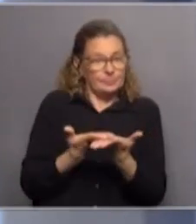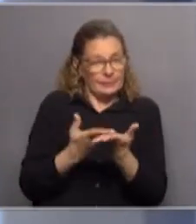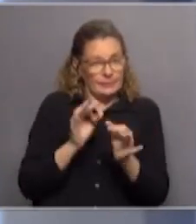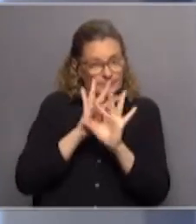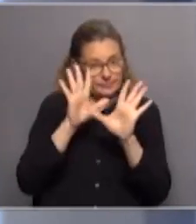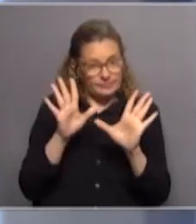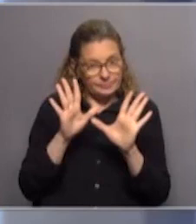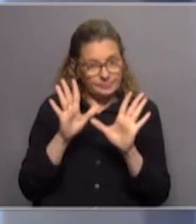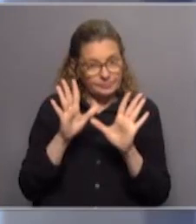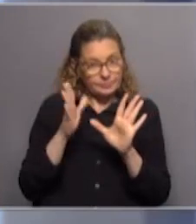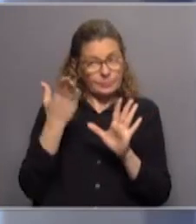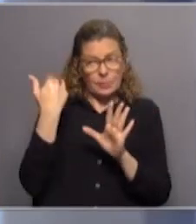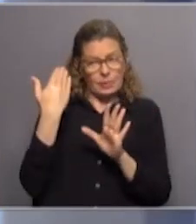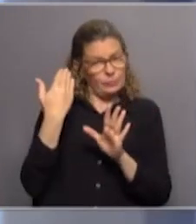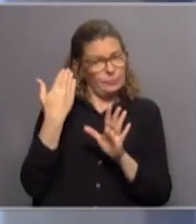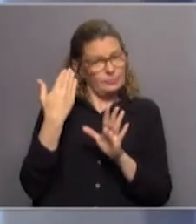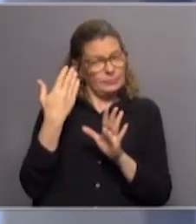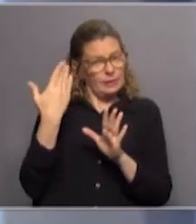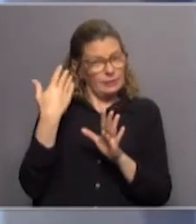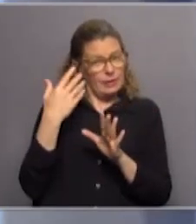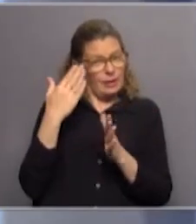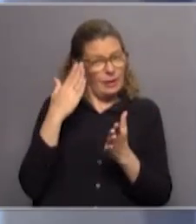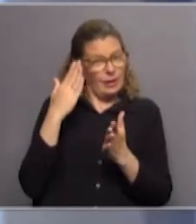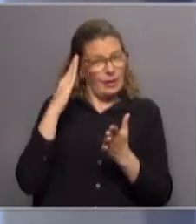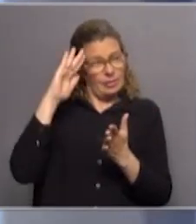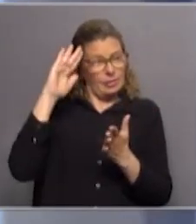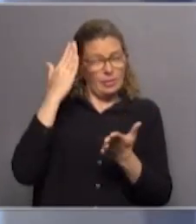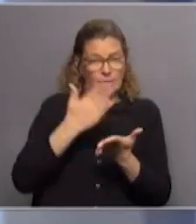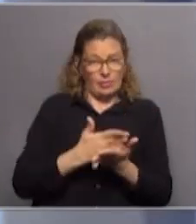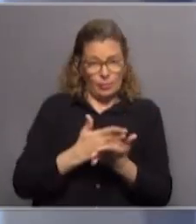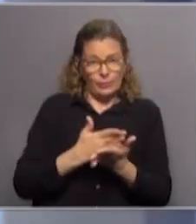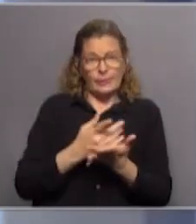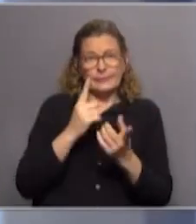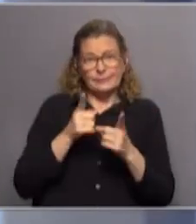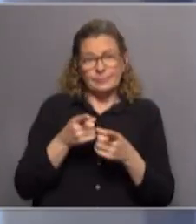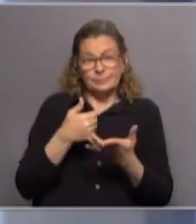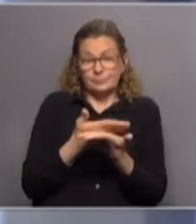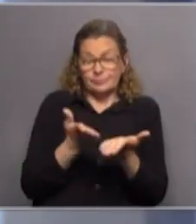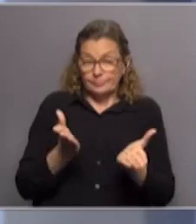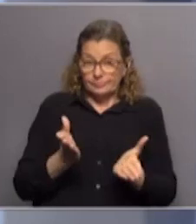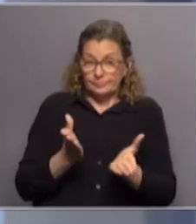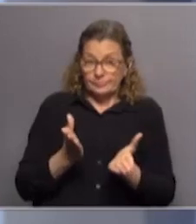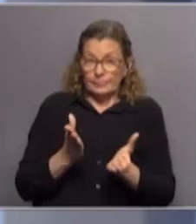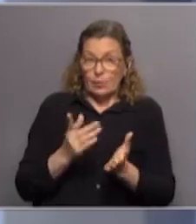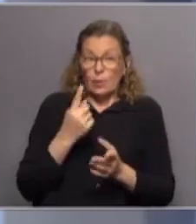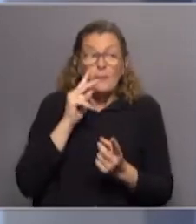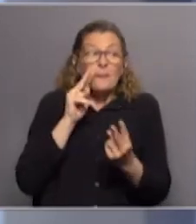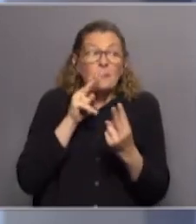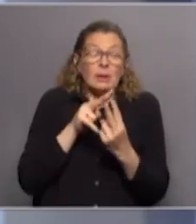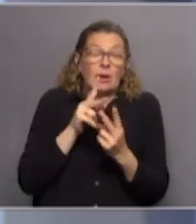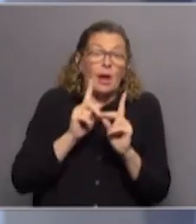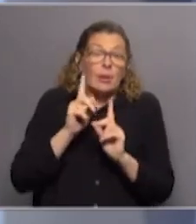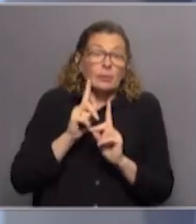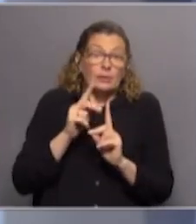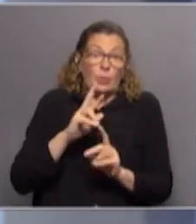claramente aluden a lo que pasó, por ejemplo, en tiempos de la dictadura, y plantean por lo menos una mirada que en